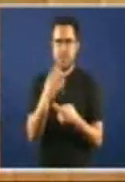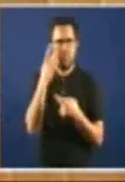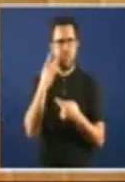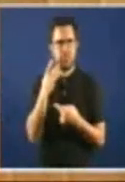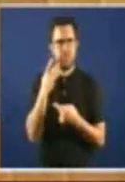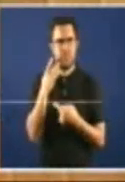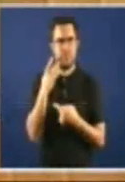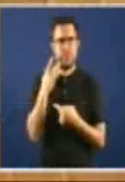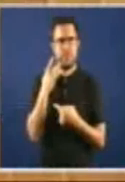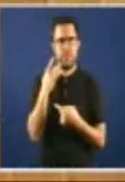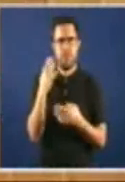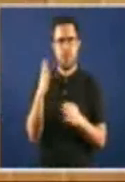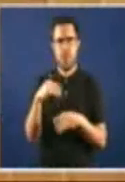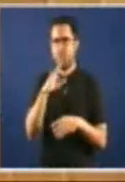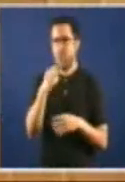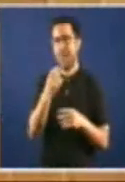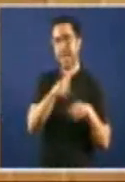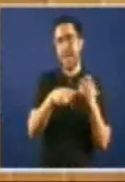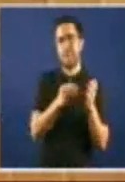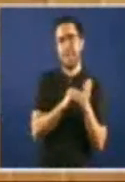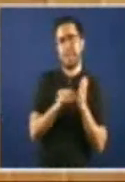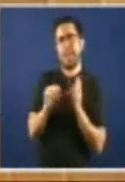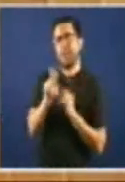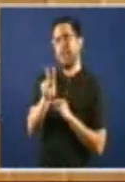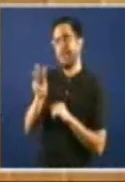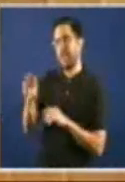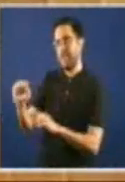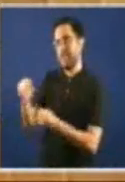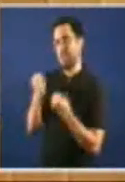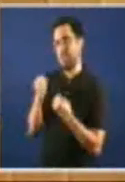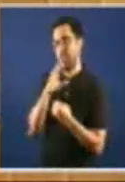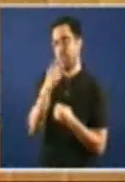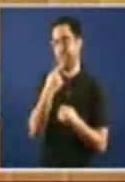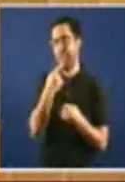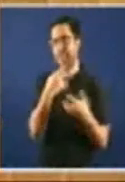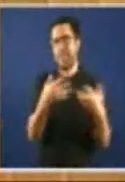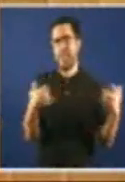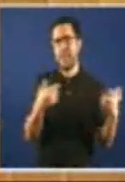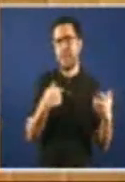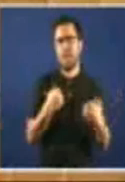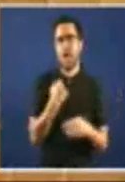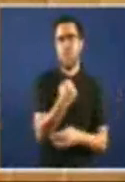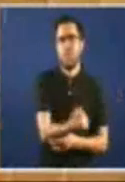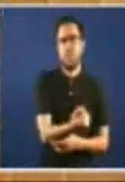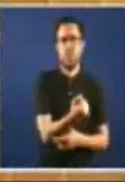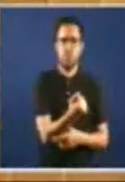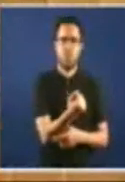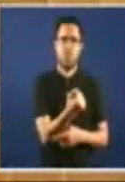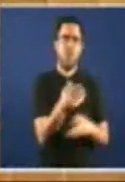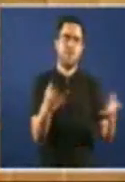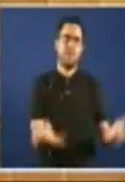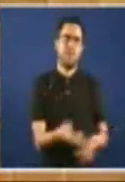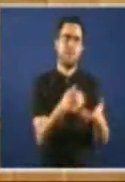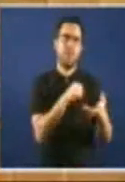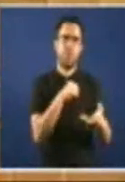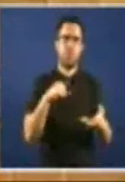Que Di Que se Prestará Apoyos Proxetos Destinados A incremento Da autonomía Energética No Por